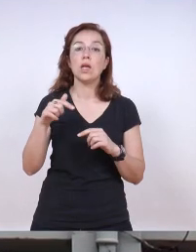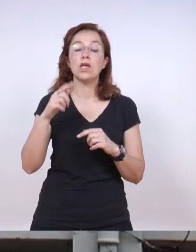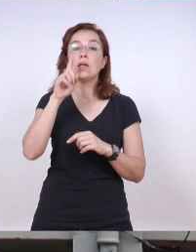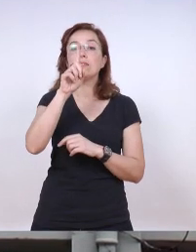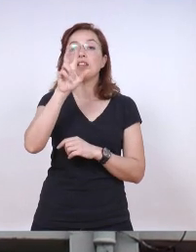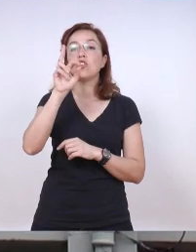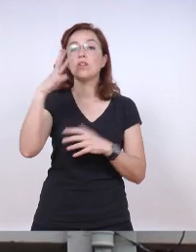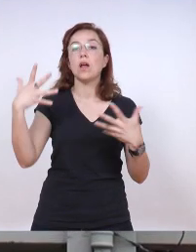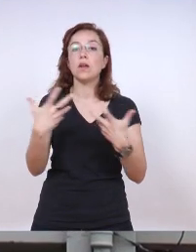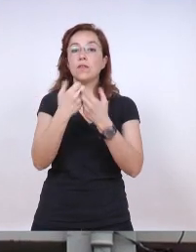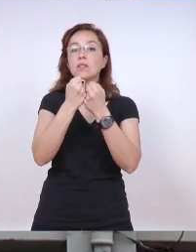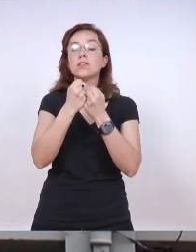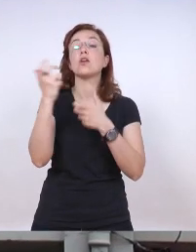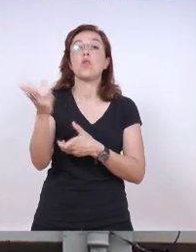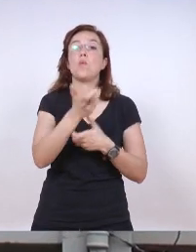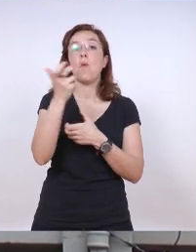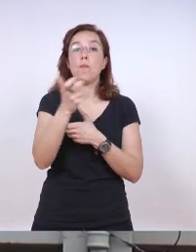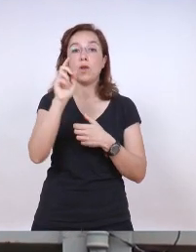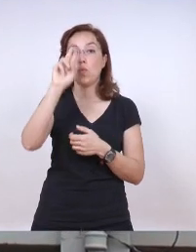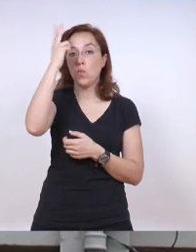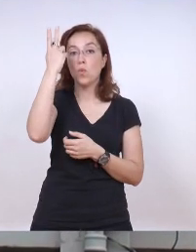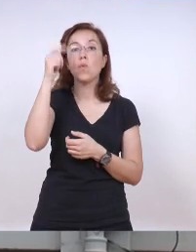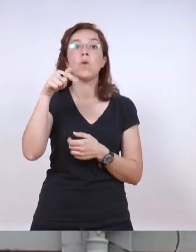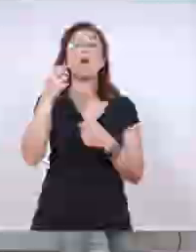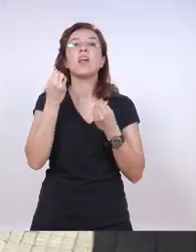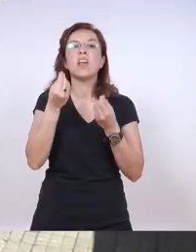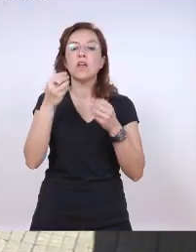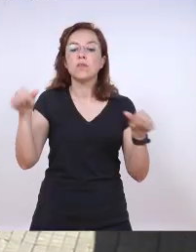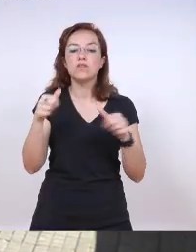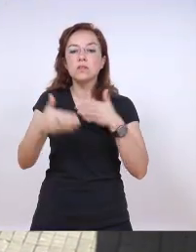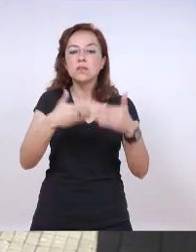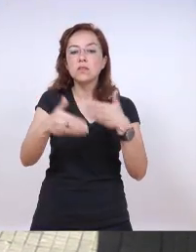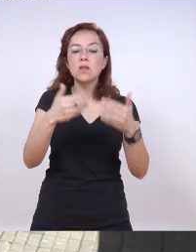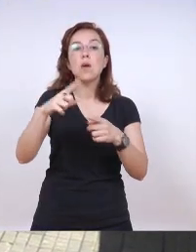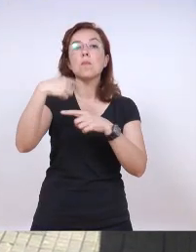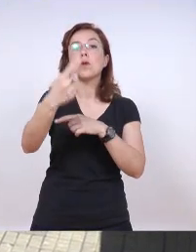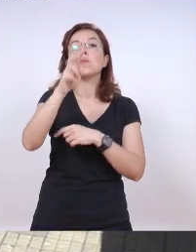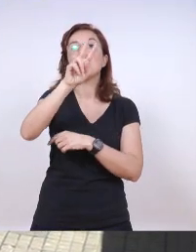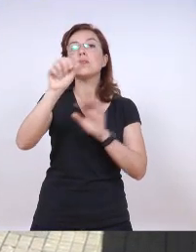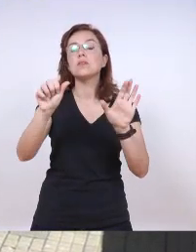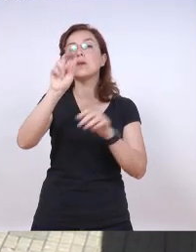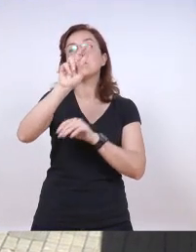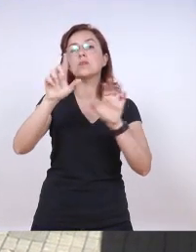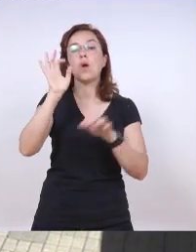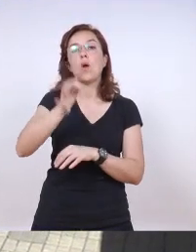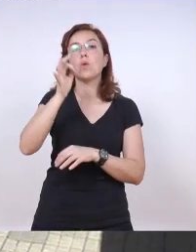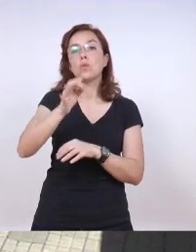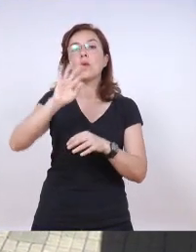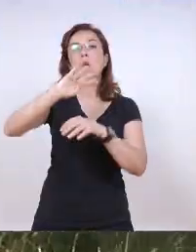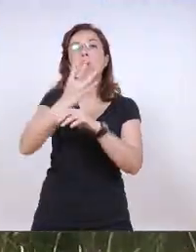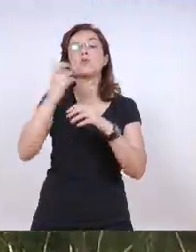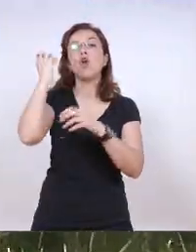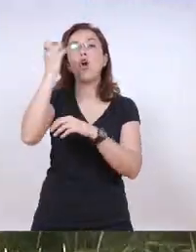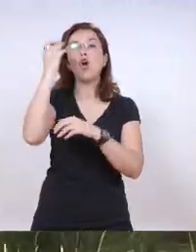En el marco del 130 aniversario de la Dirección Nacional de Bomberos se va a estar desarrollando el próximo 26 y 27 de